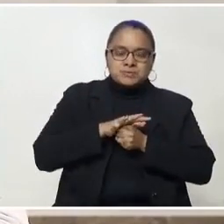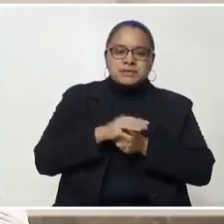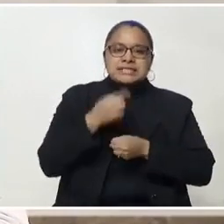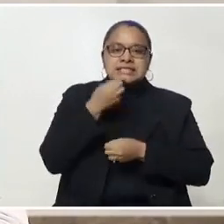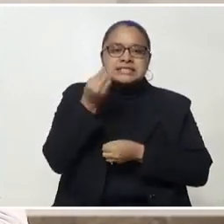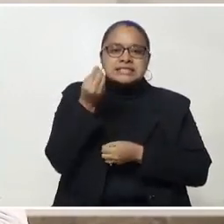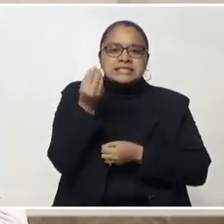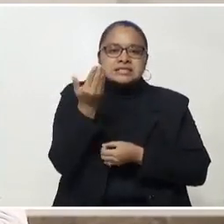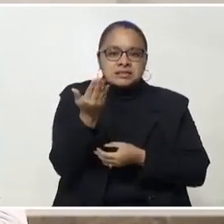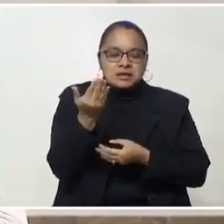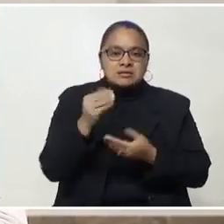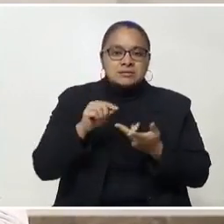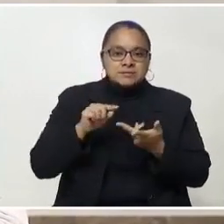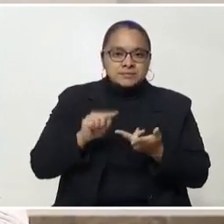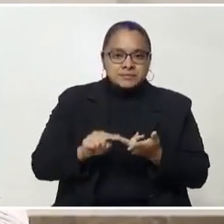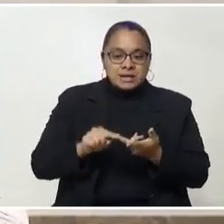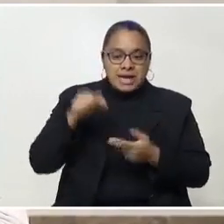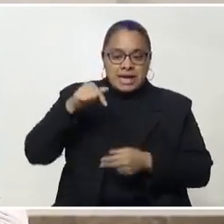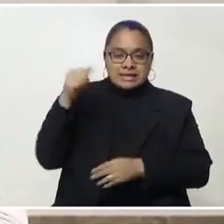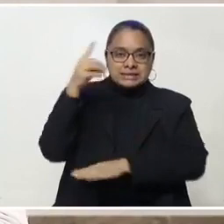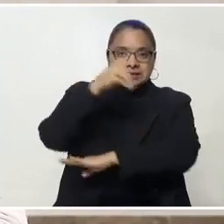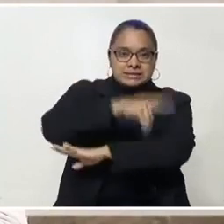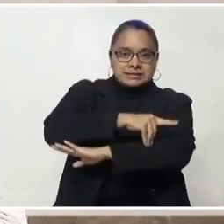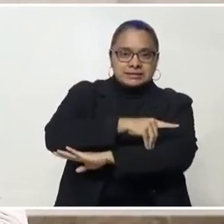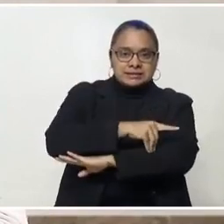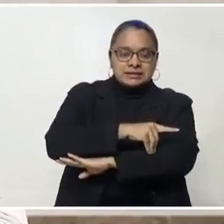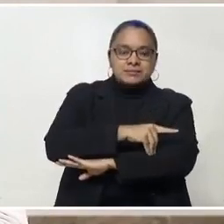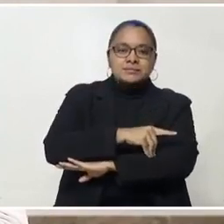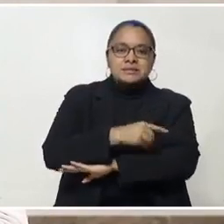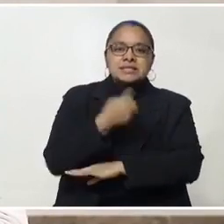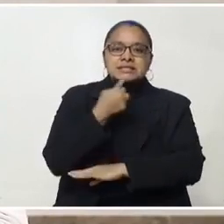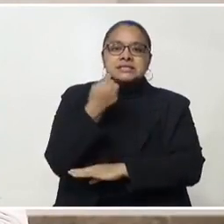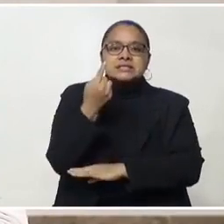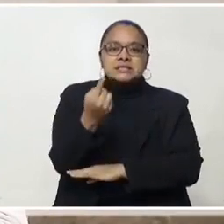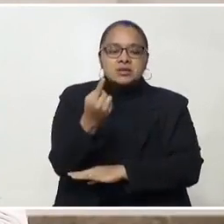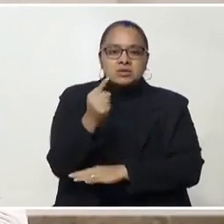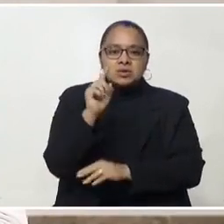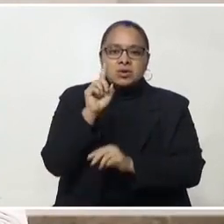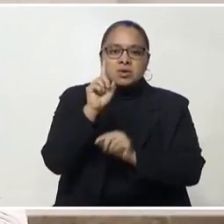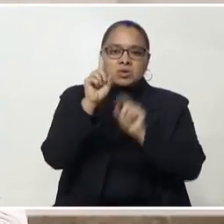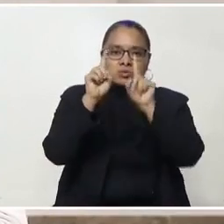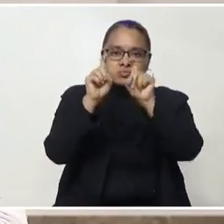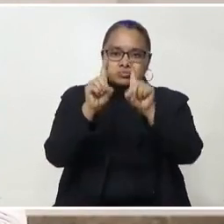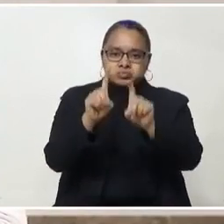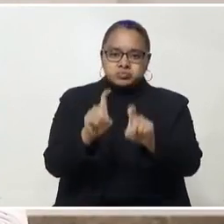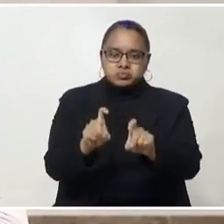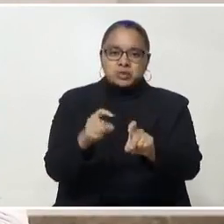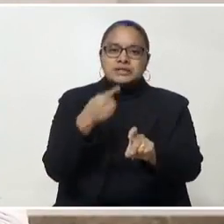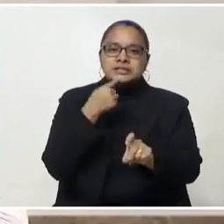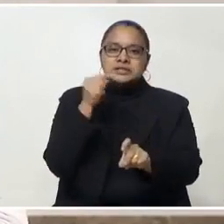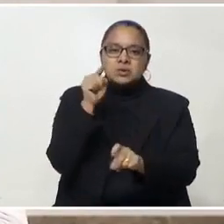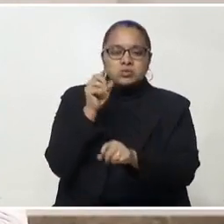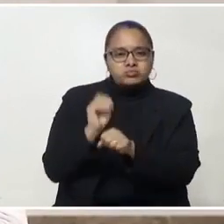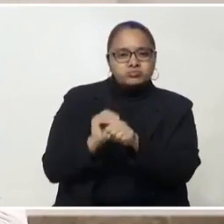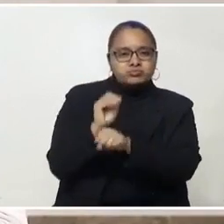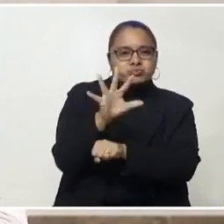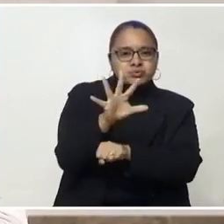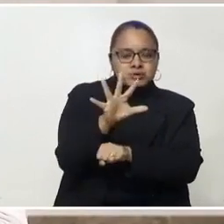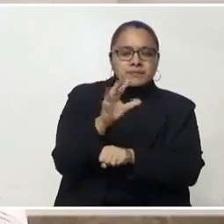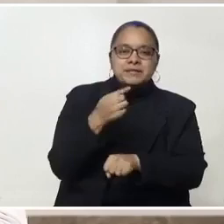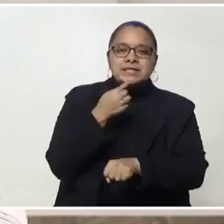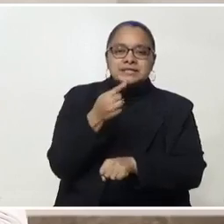informamos que a partir de hoy está habilitada la encuesta creada por la plataforma de